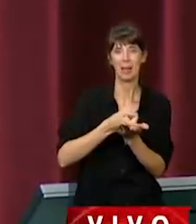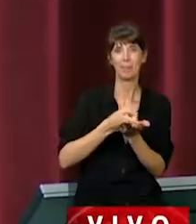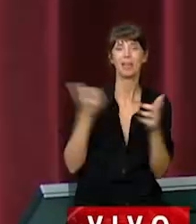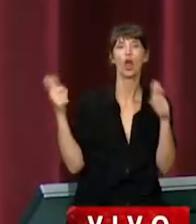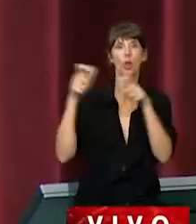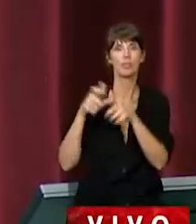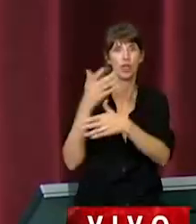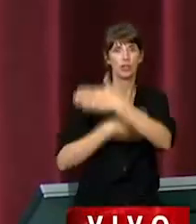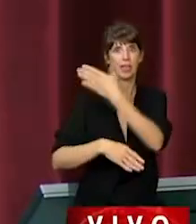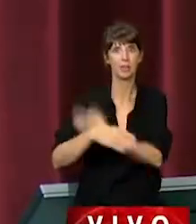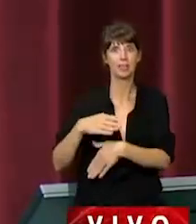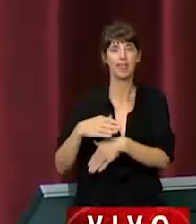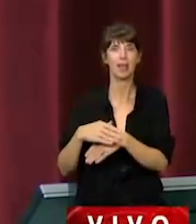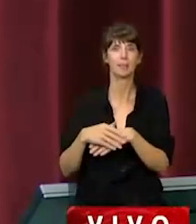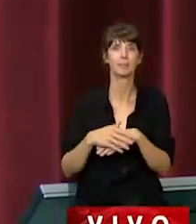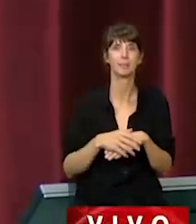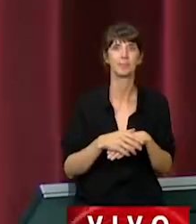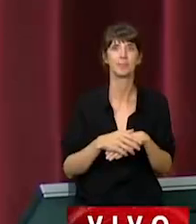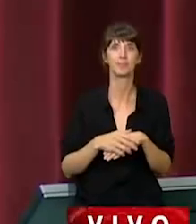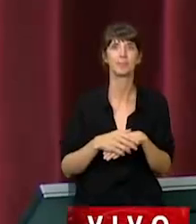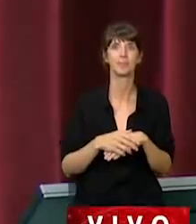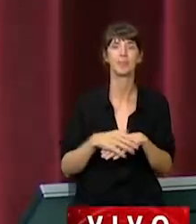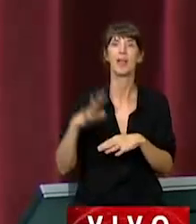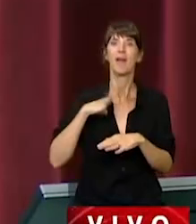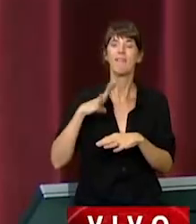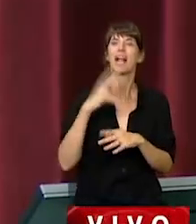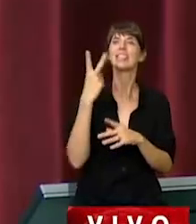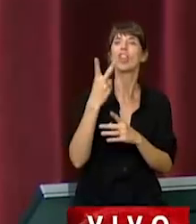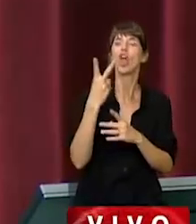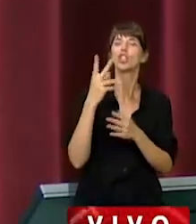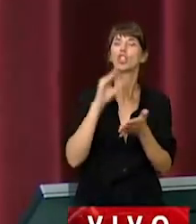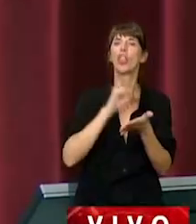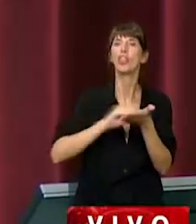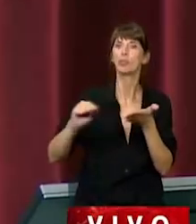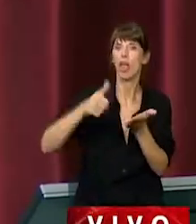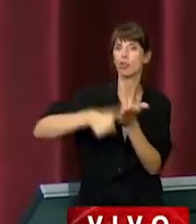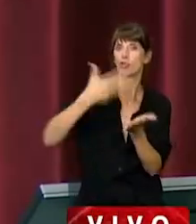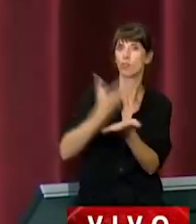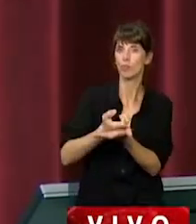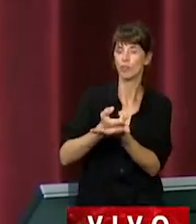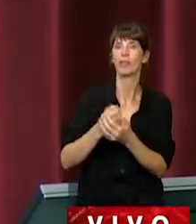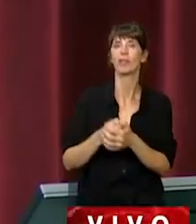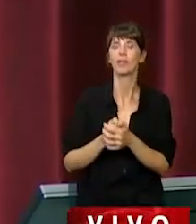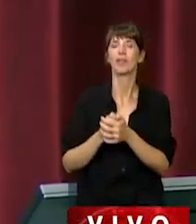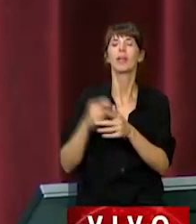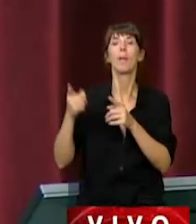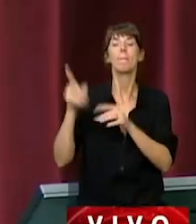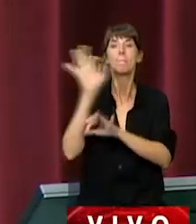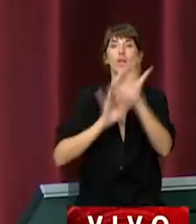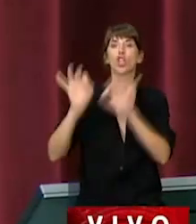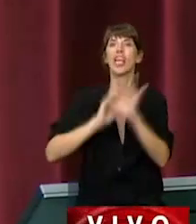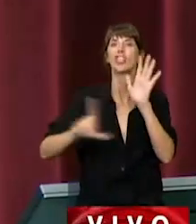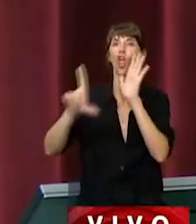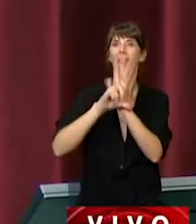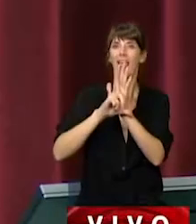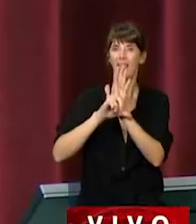Discapacidad. Faltan dos diputados que se loguen de discapacidad recaído en el proyecto